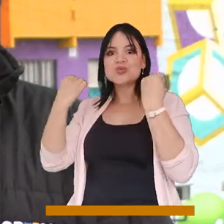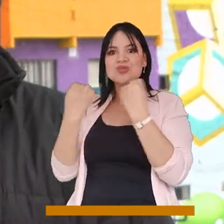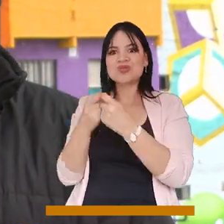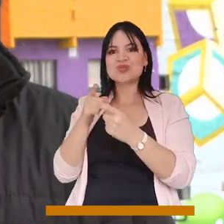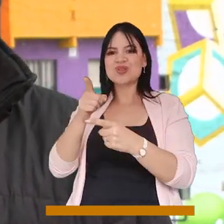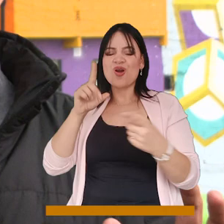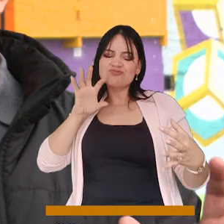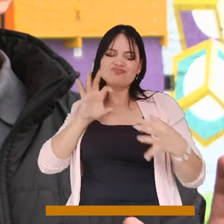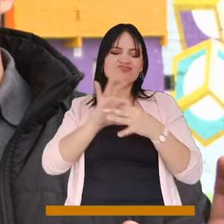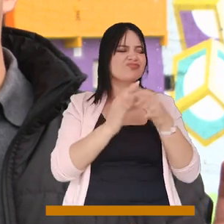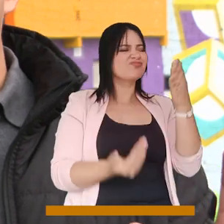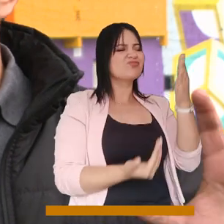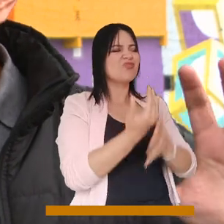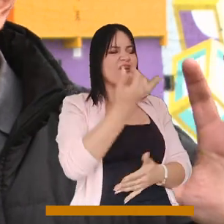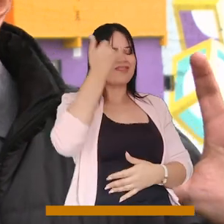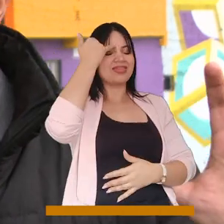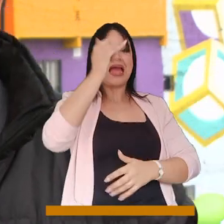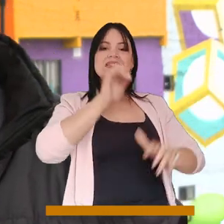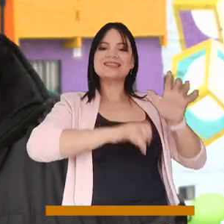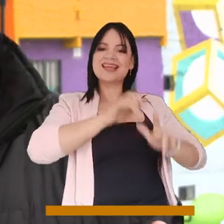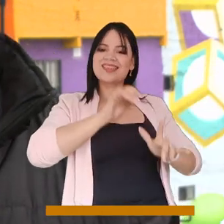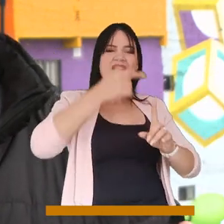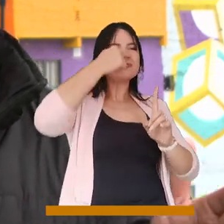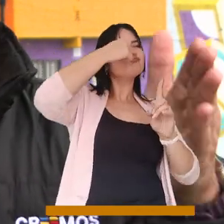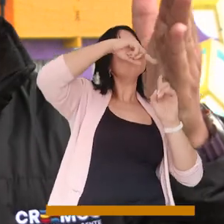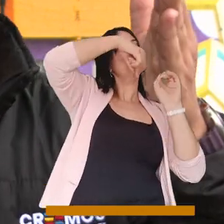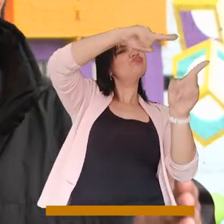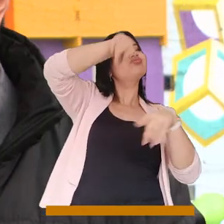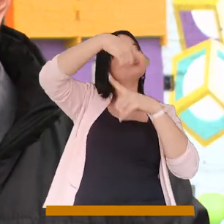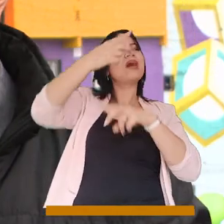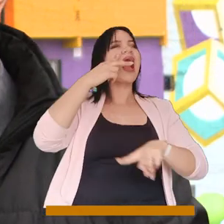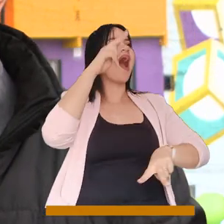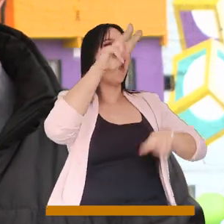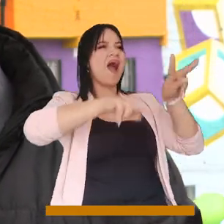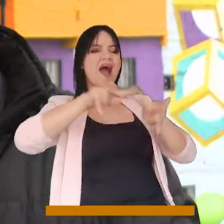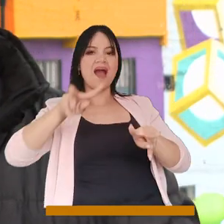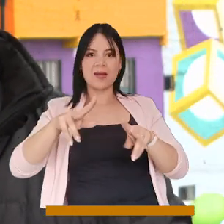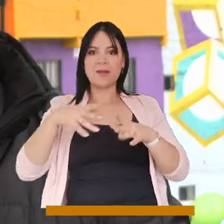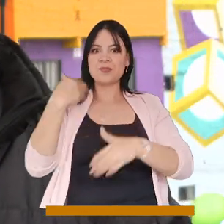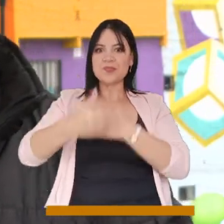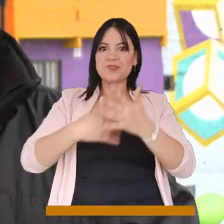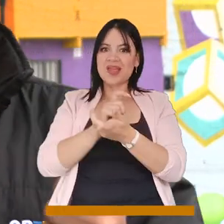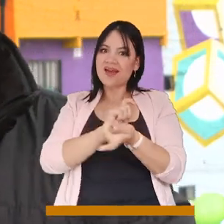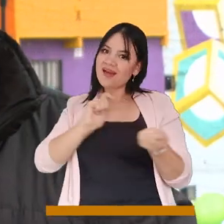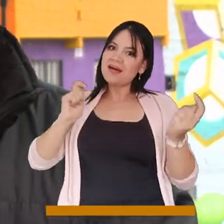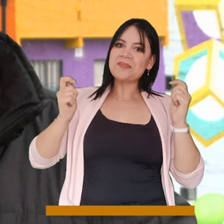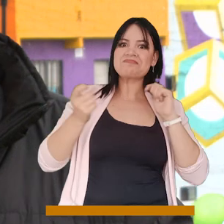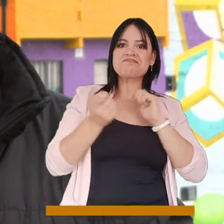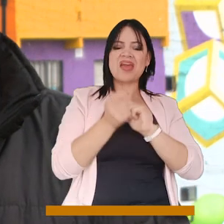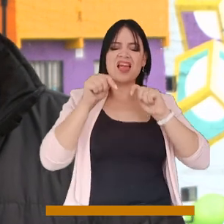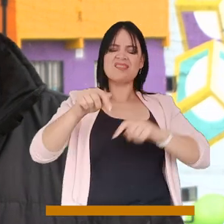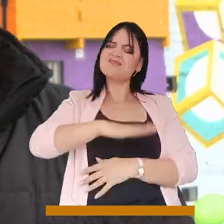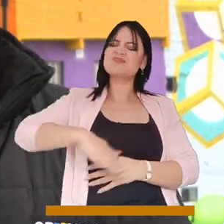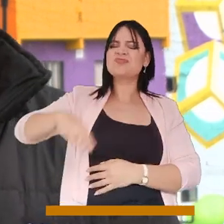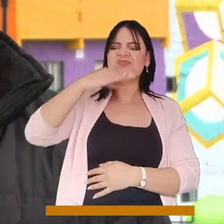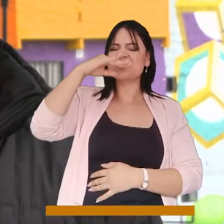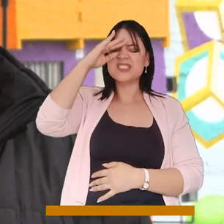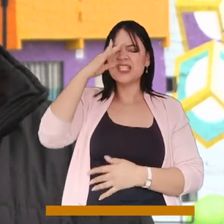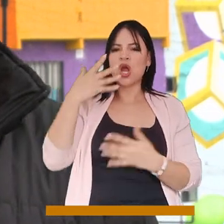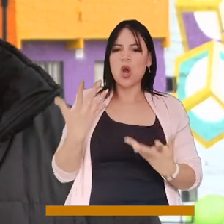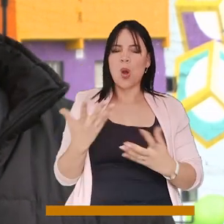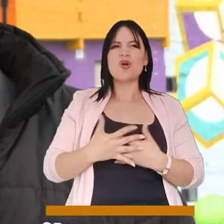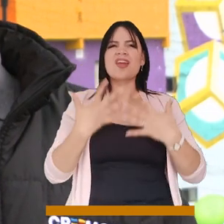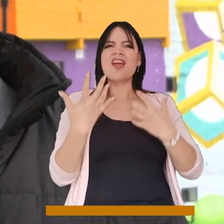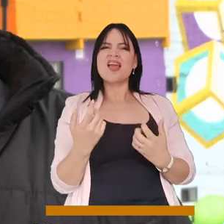Entretenimiento, para articular toda esta gran oferta y para cambiar la matriz turística de la ciudad, preguntarnos qué tipo de oferta queremos que se